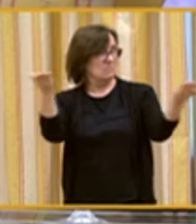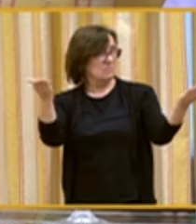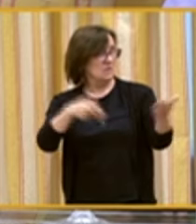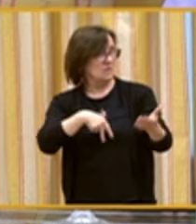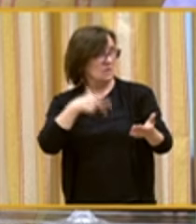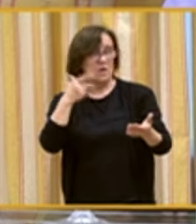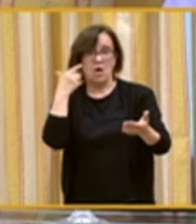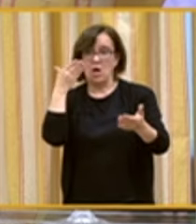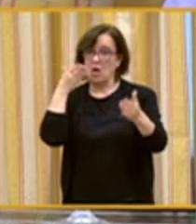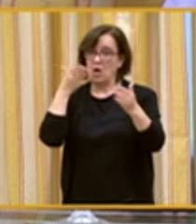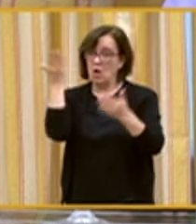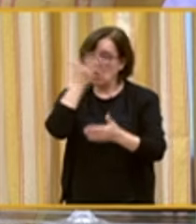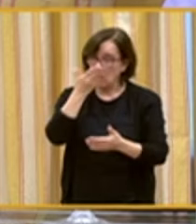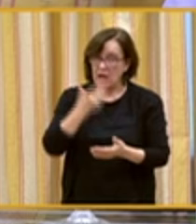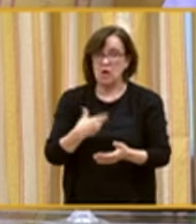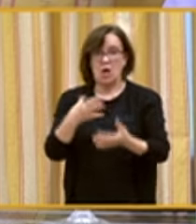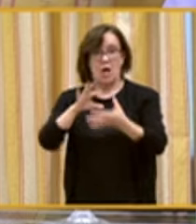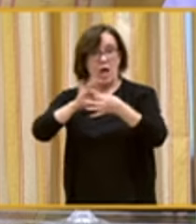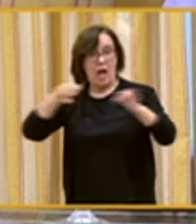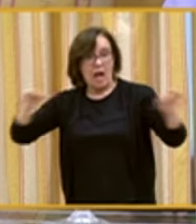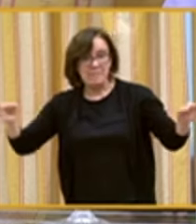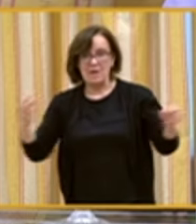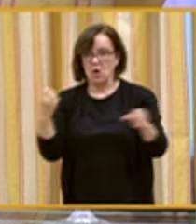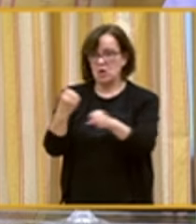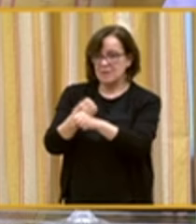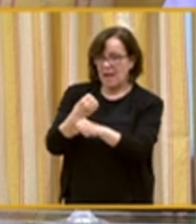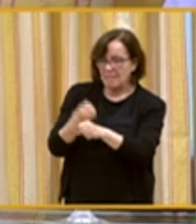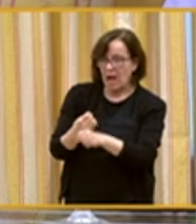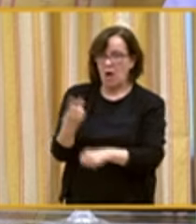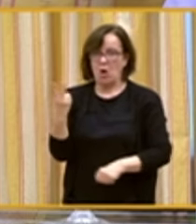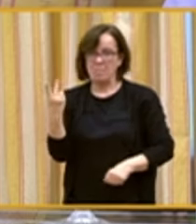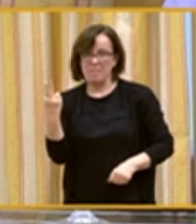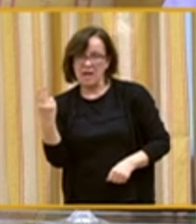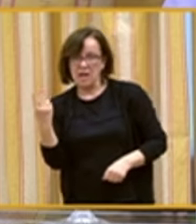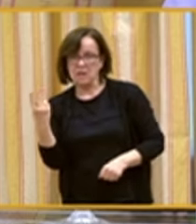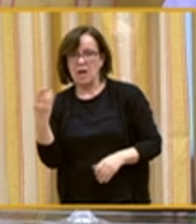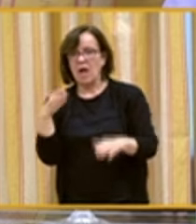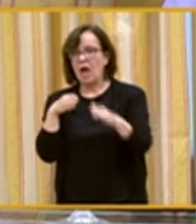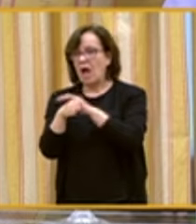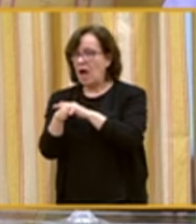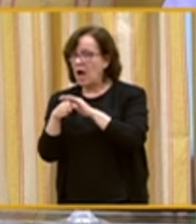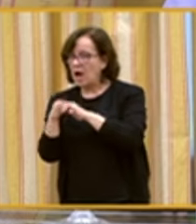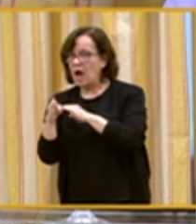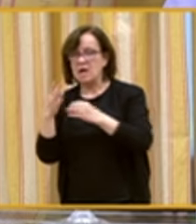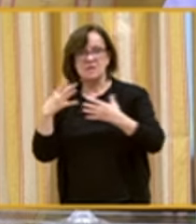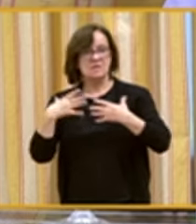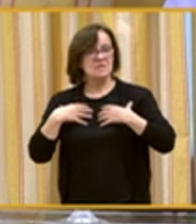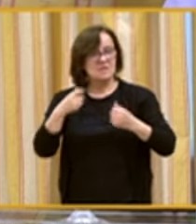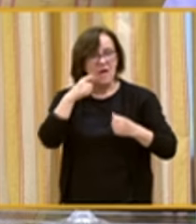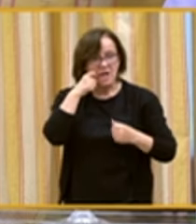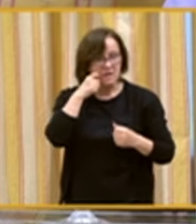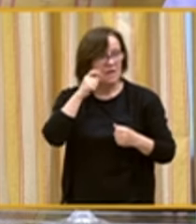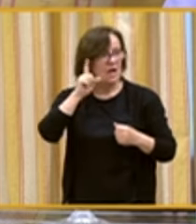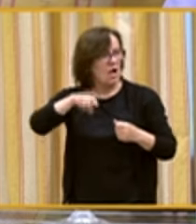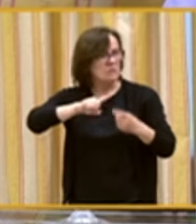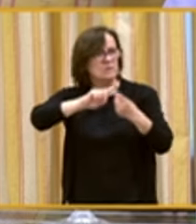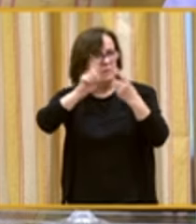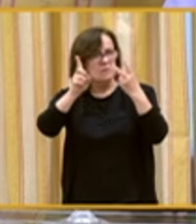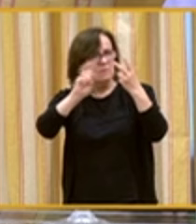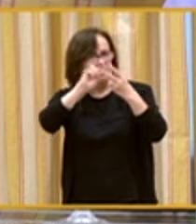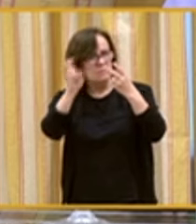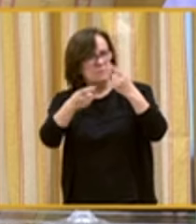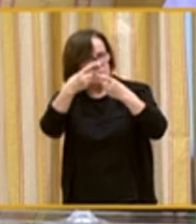ir al colegio, tener amigos, trabajo, pareja, acceso a una buena sanidad y muchas más cosas.